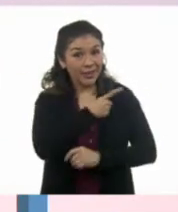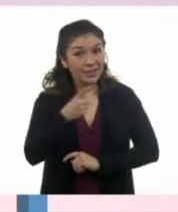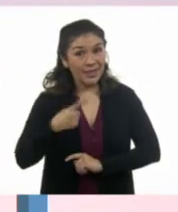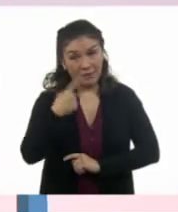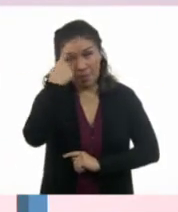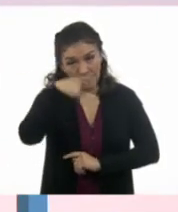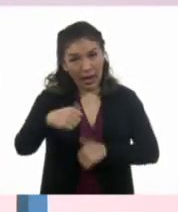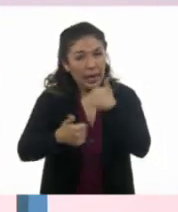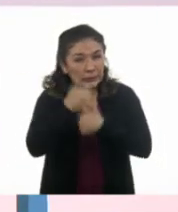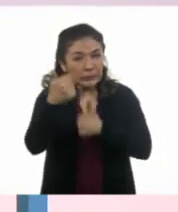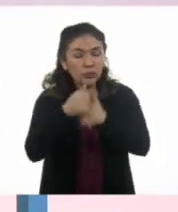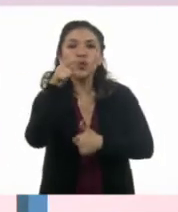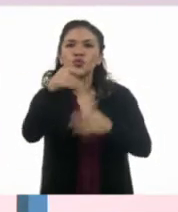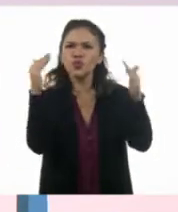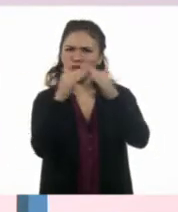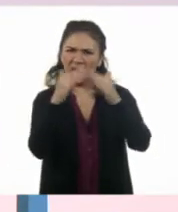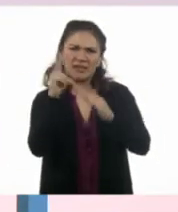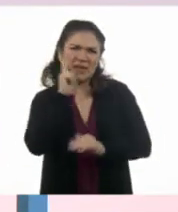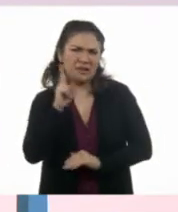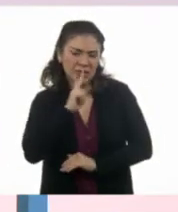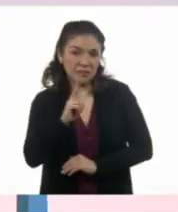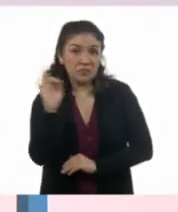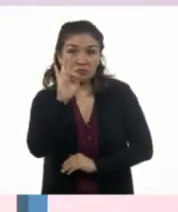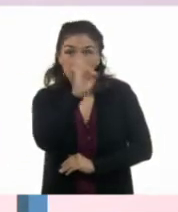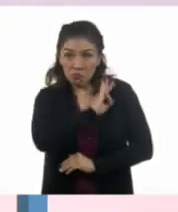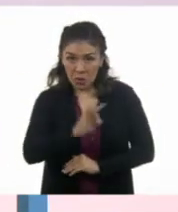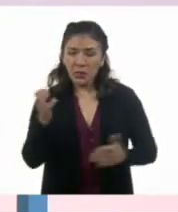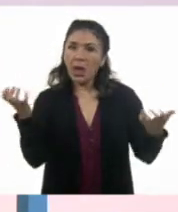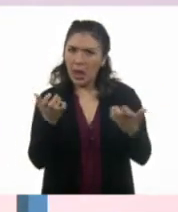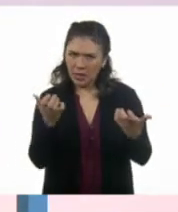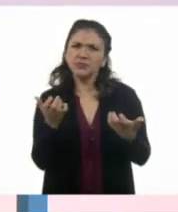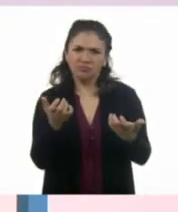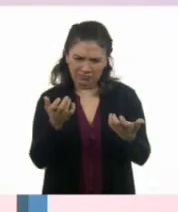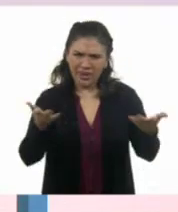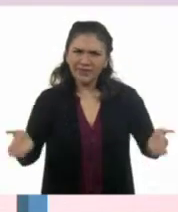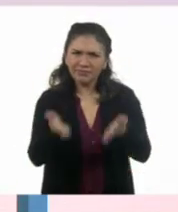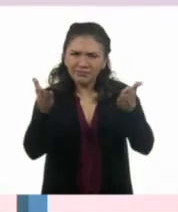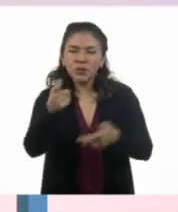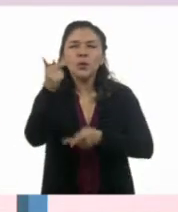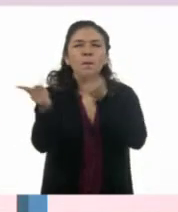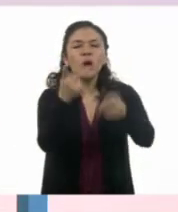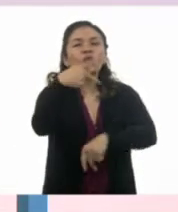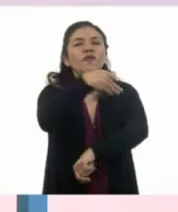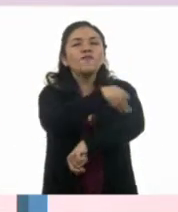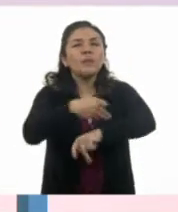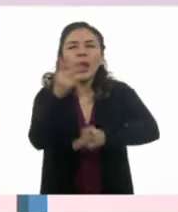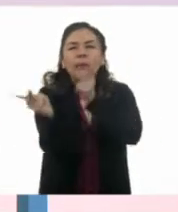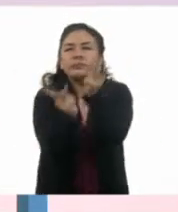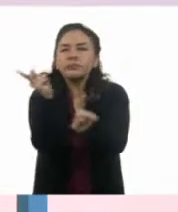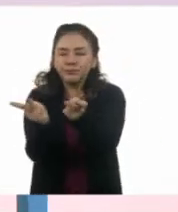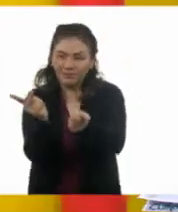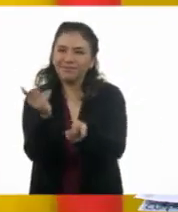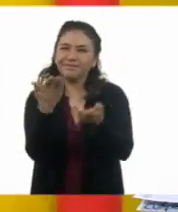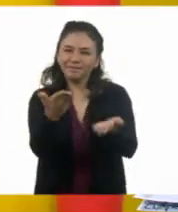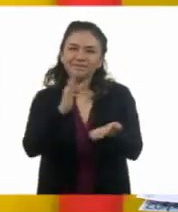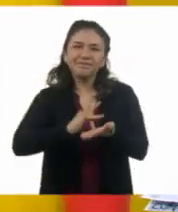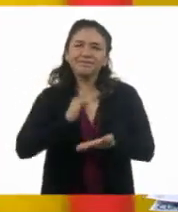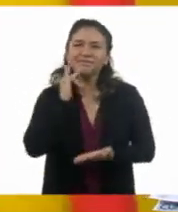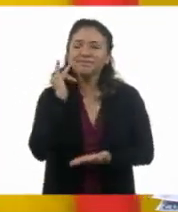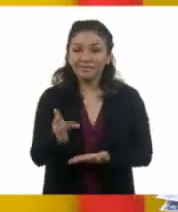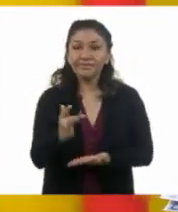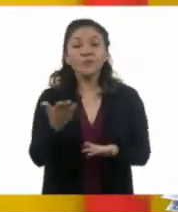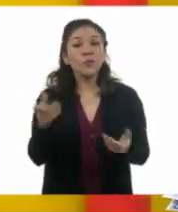poder hacerlo en casa. Y si hay la posibilidad que lo hagan también. Entonces, pregúntenle a su familia. Muchísimas gracias.